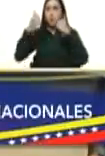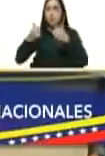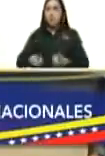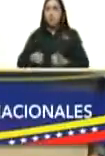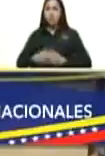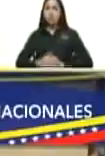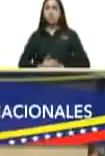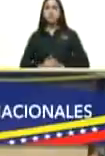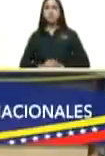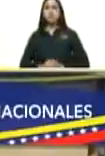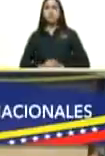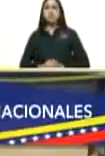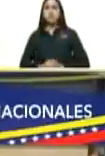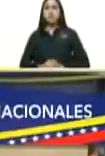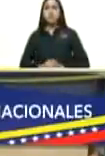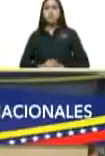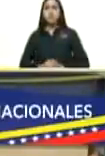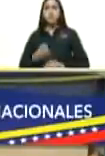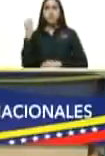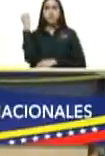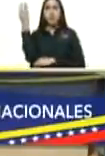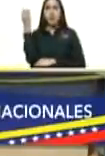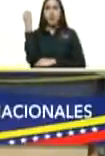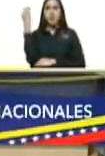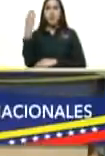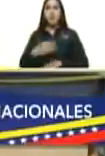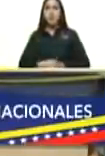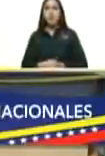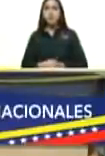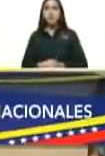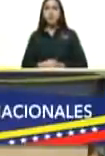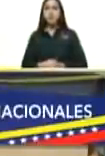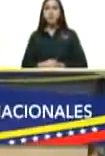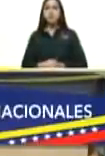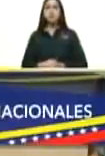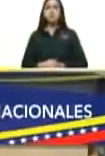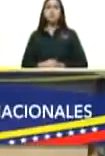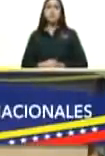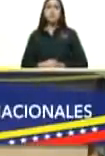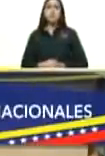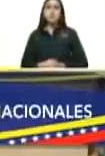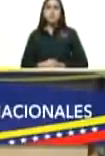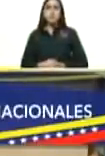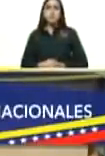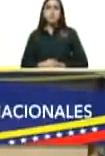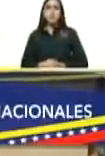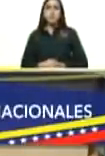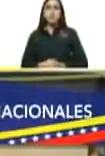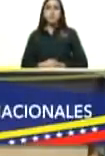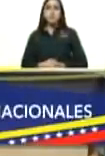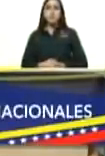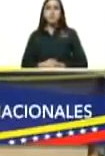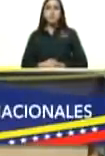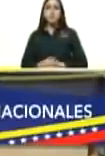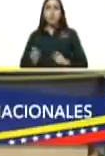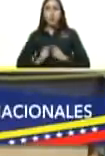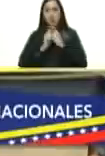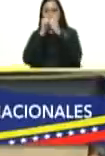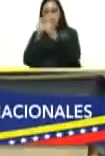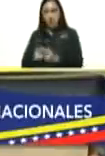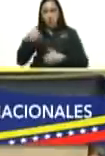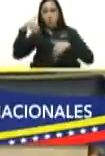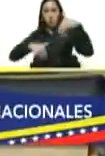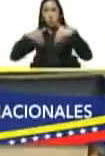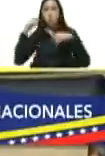del parlamento quien a su vez es designado por el voto